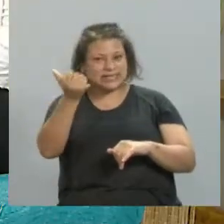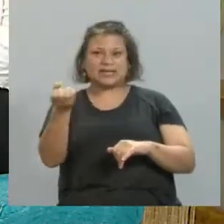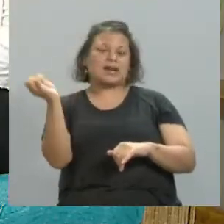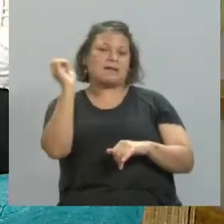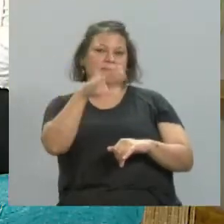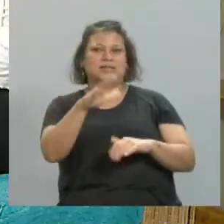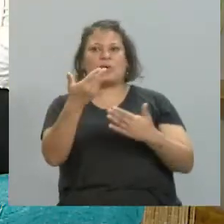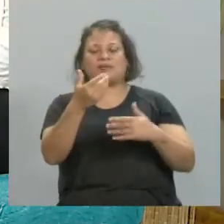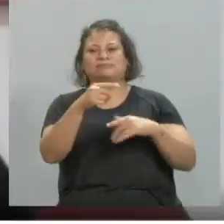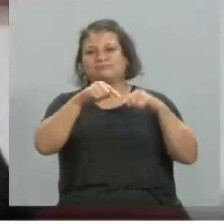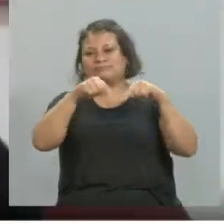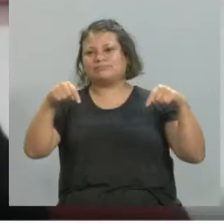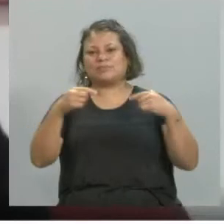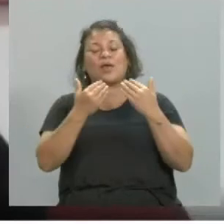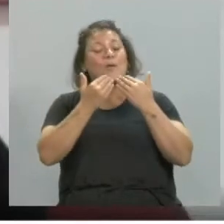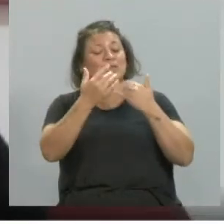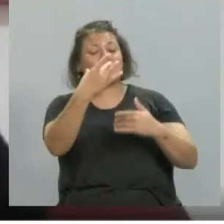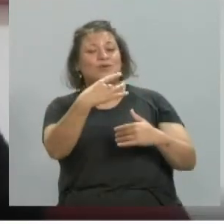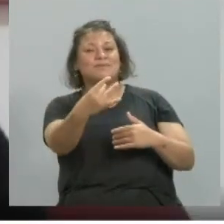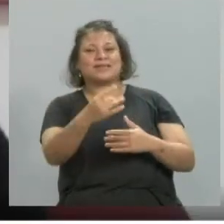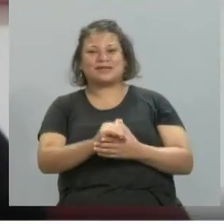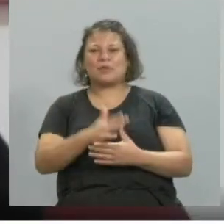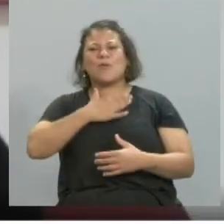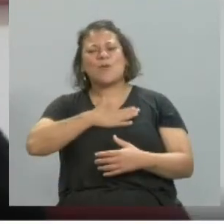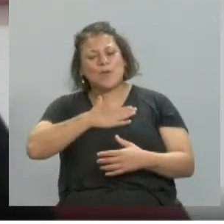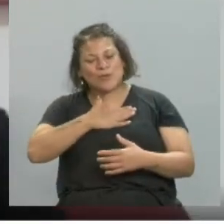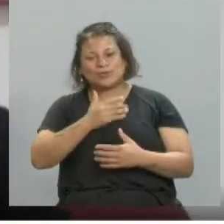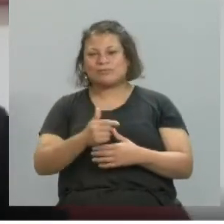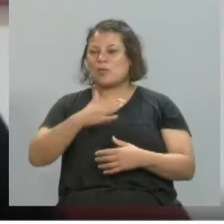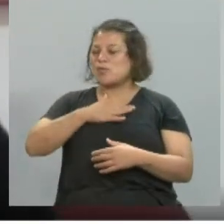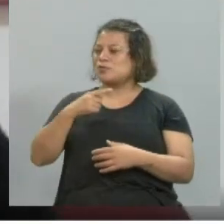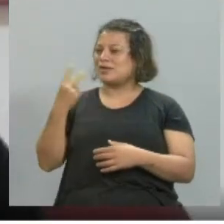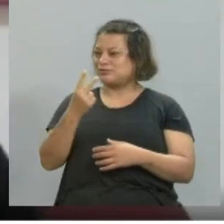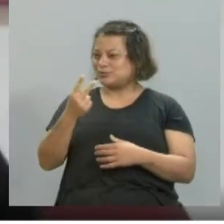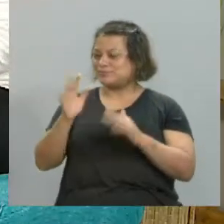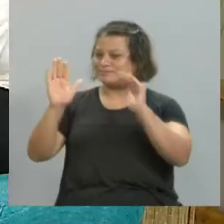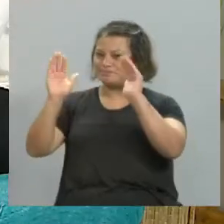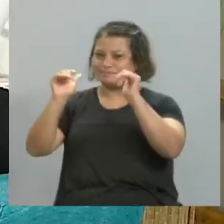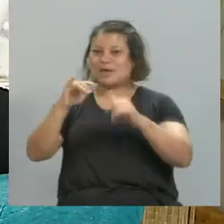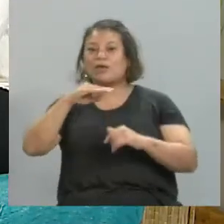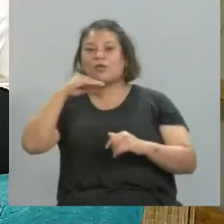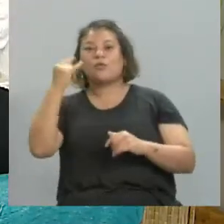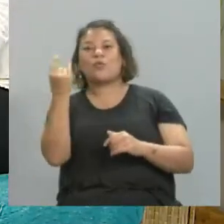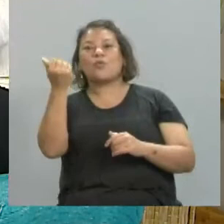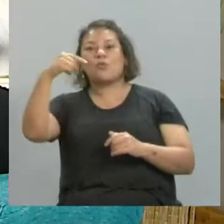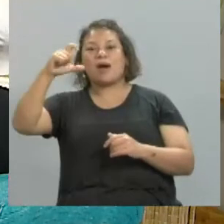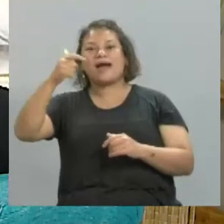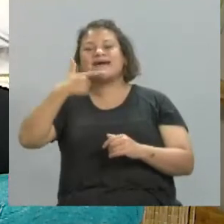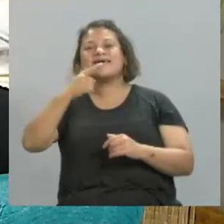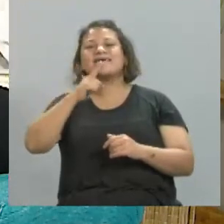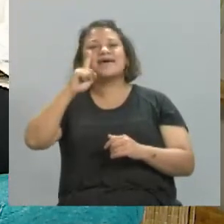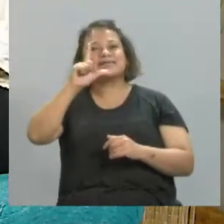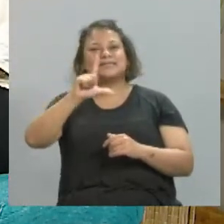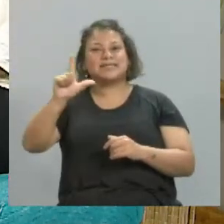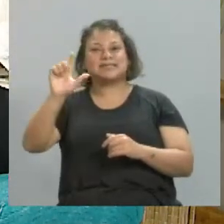y puedes compartirlo. Muchas gracias por la invitación, un gusto, un placer. Un gustazo para nosotros también. Juan Castillo, artista de la semana